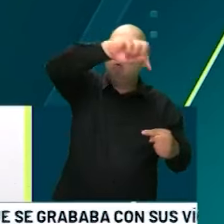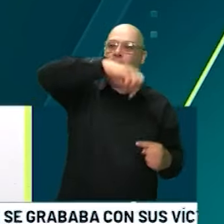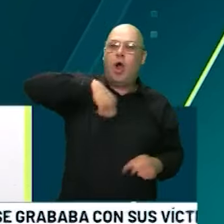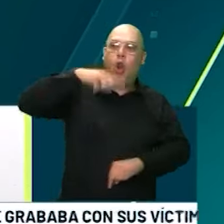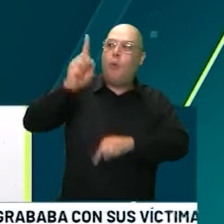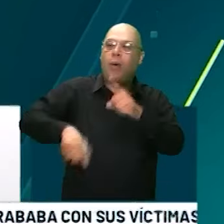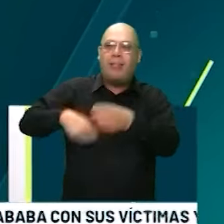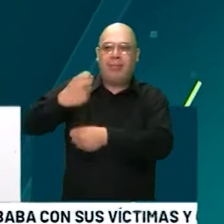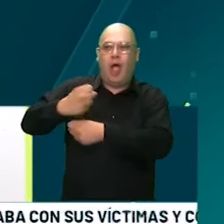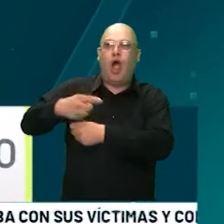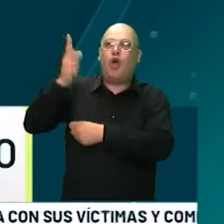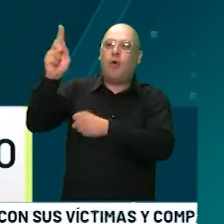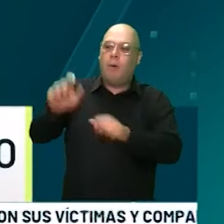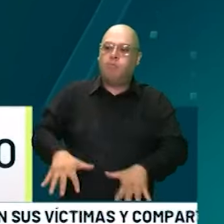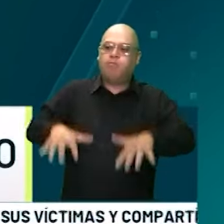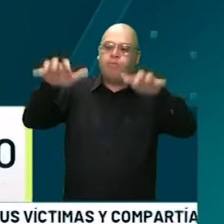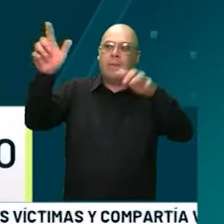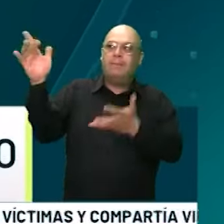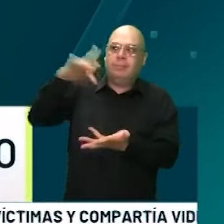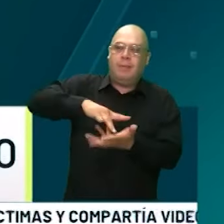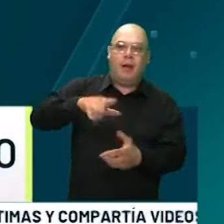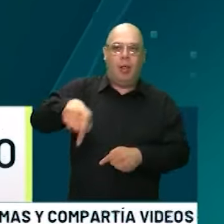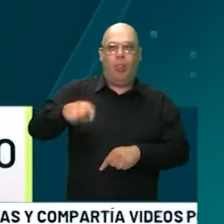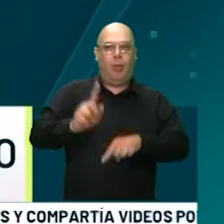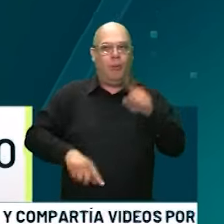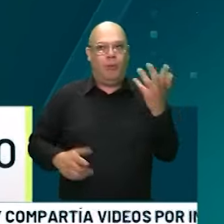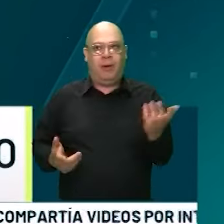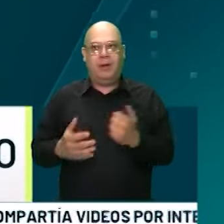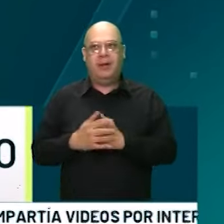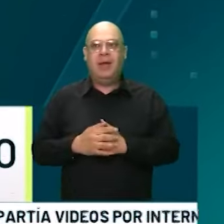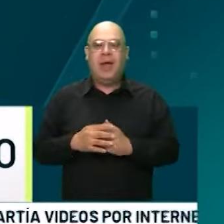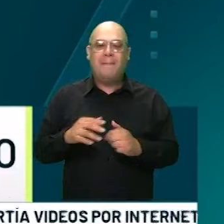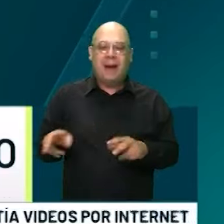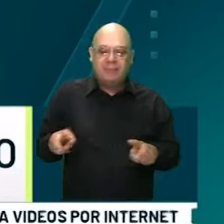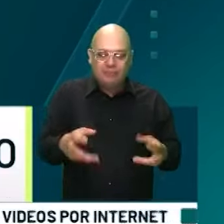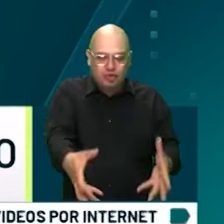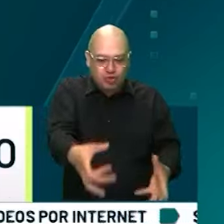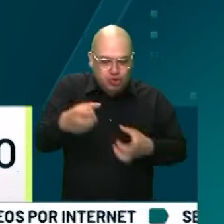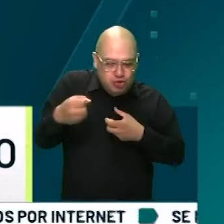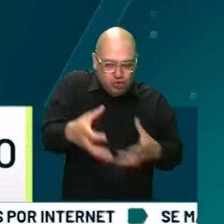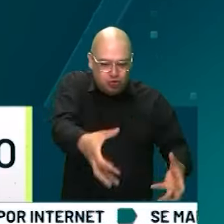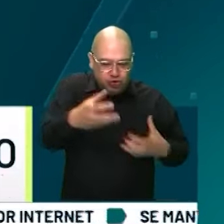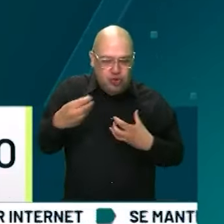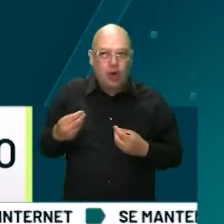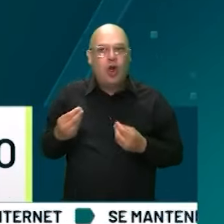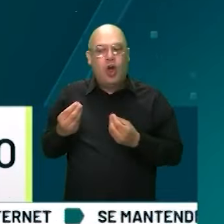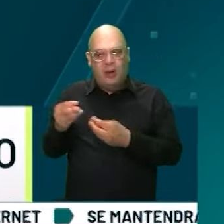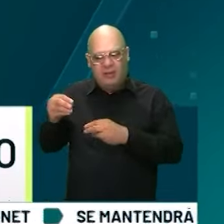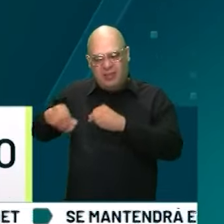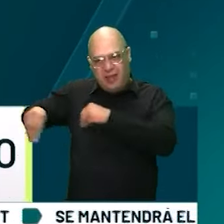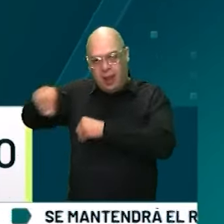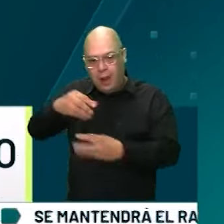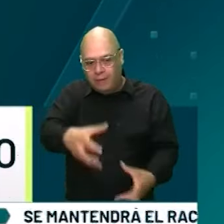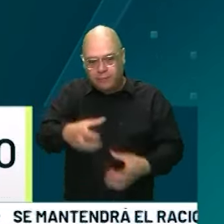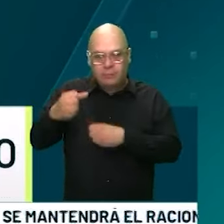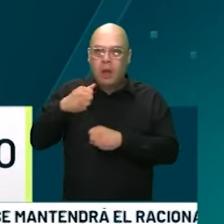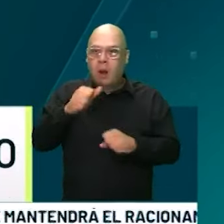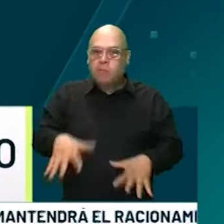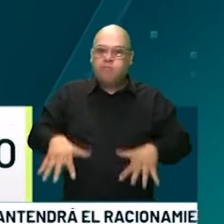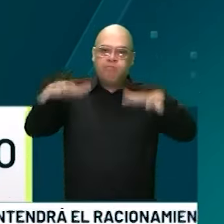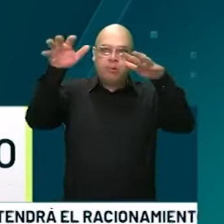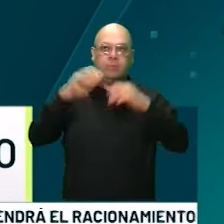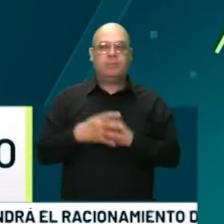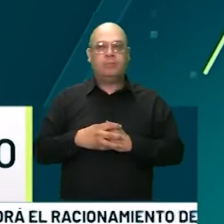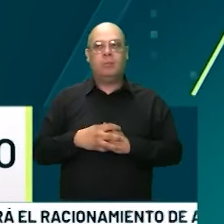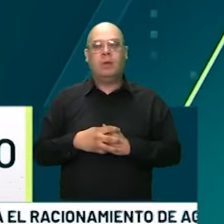el turista no nos visita. Las personas que sacan material del río tampoco pueden ir a sacar su material porque el río está crecido. El recolector